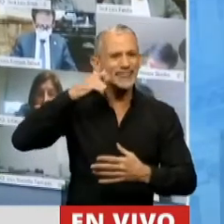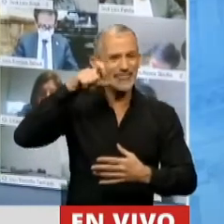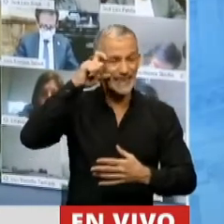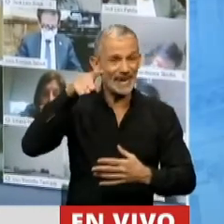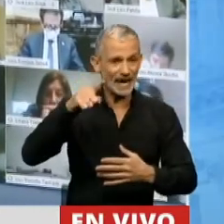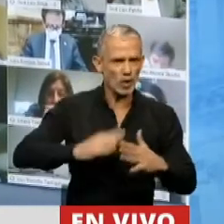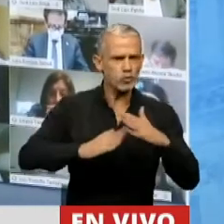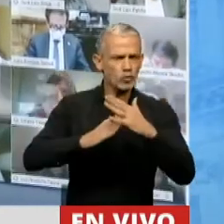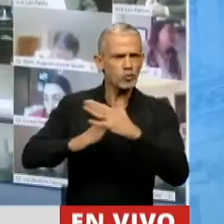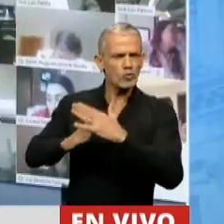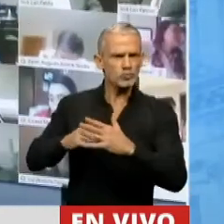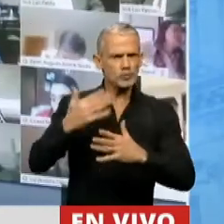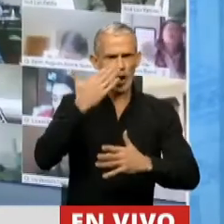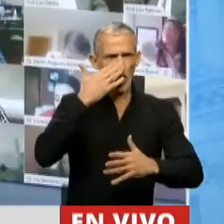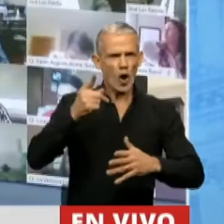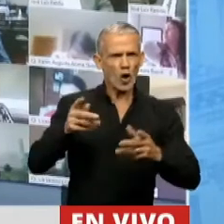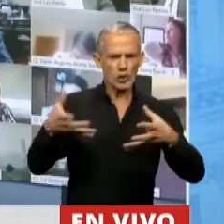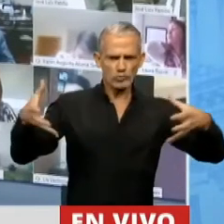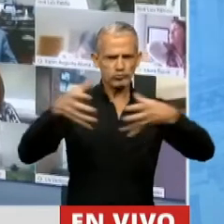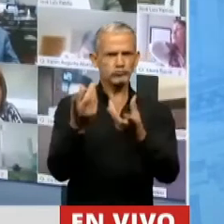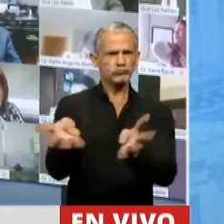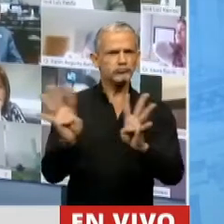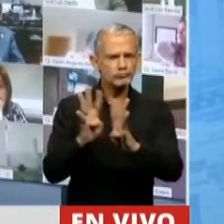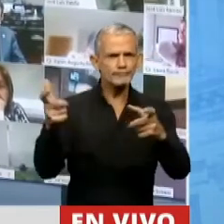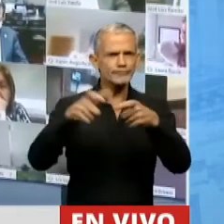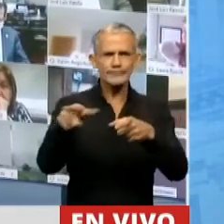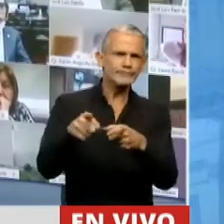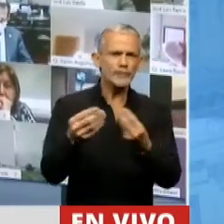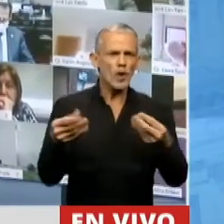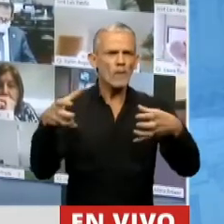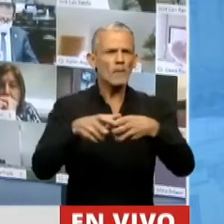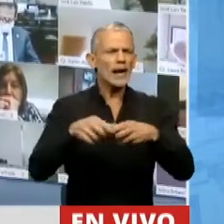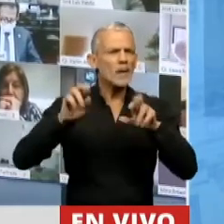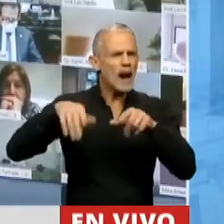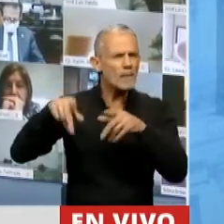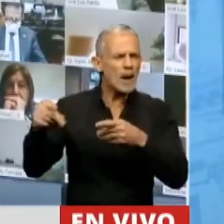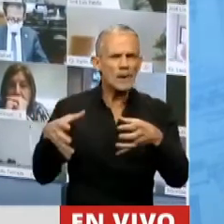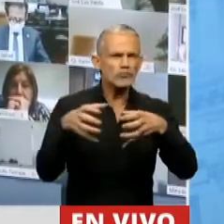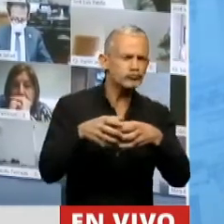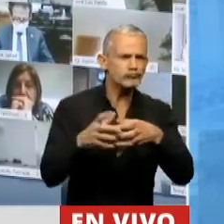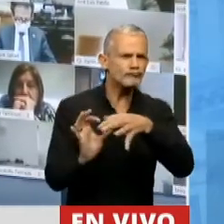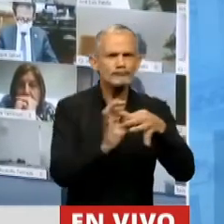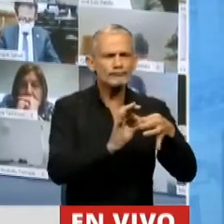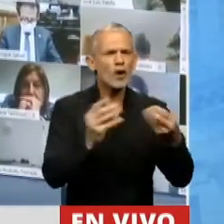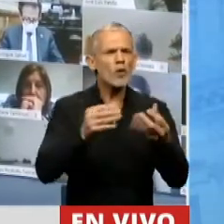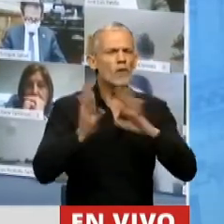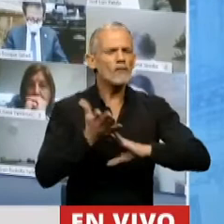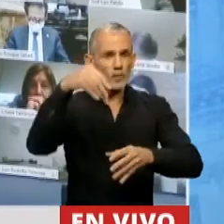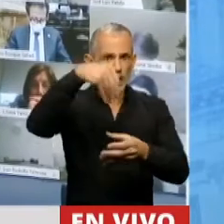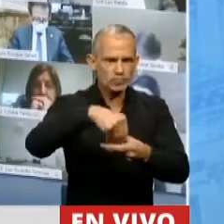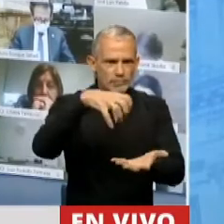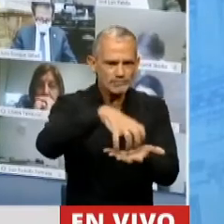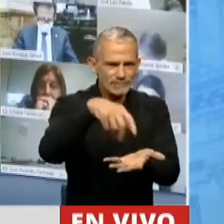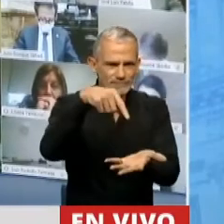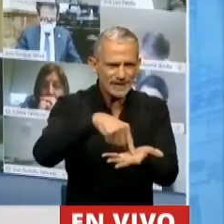con las máximas autoridades de la provincia y fundamentalmente trabajando con el comando estratégico enclavado allí,